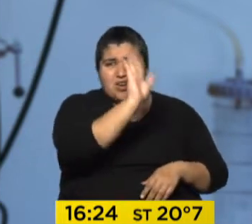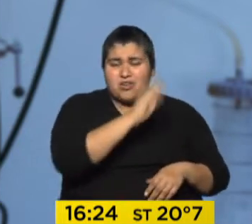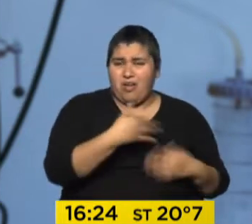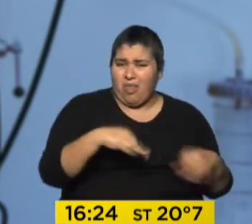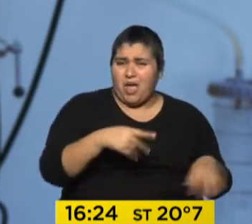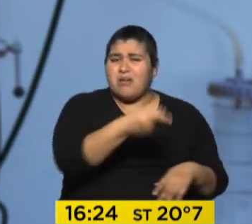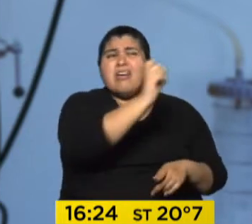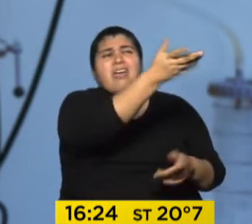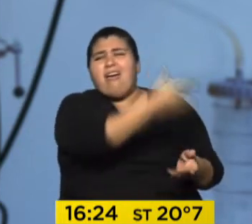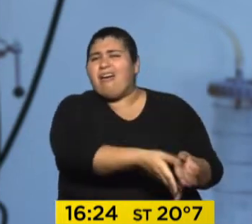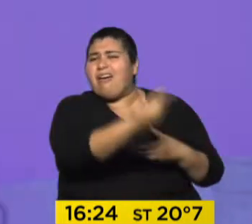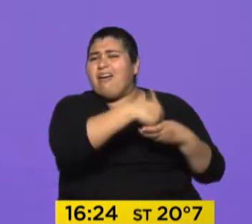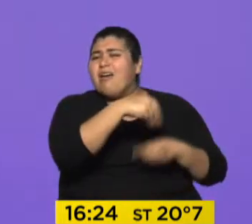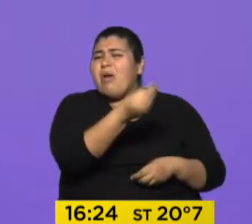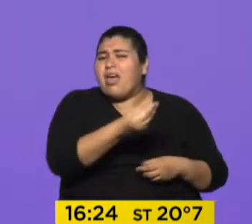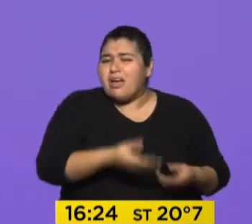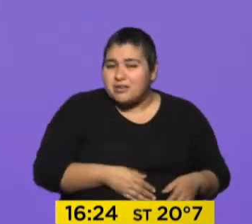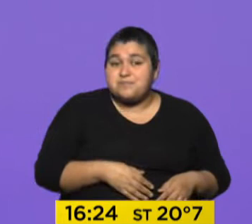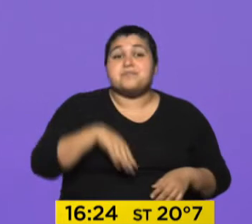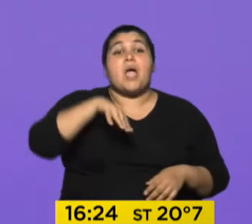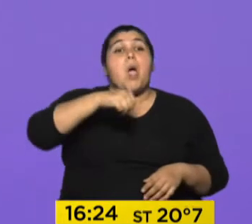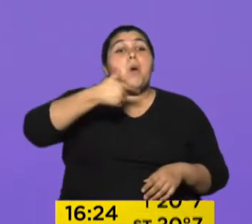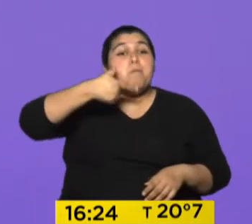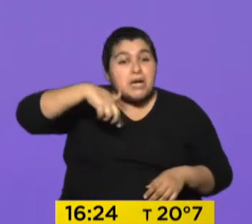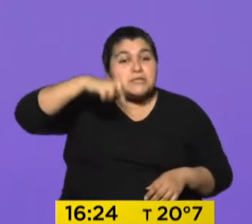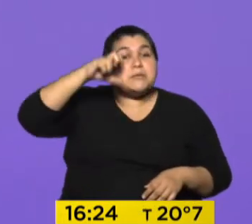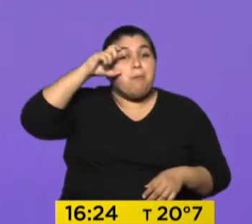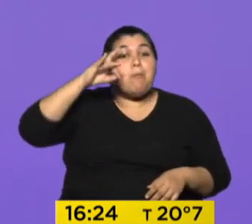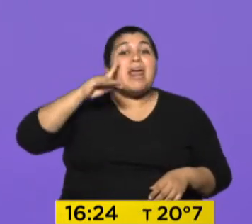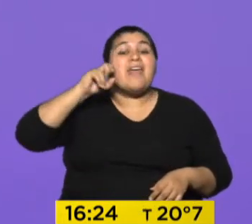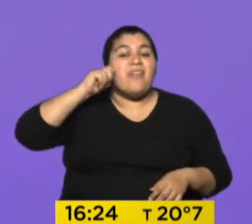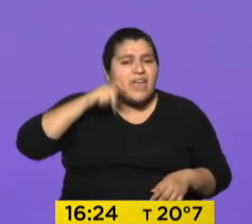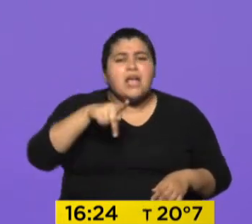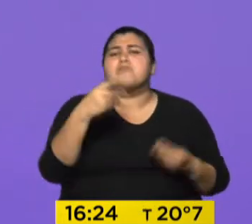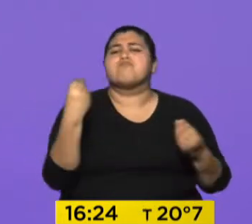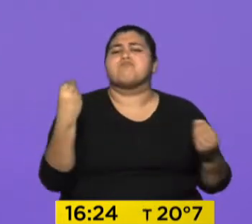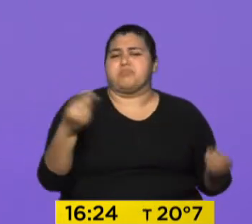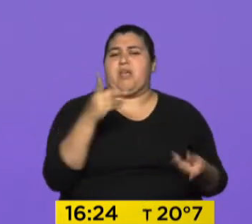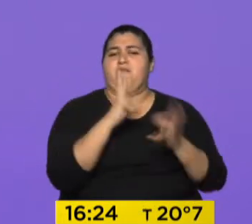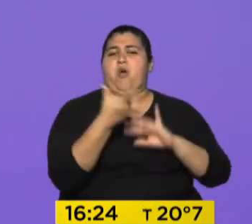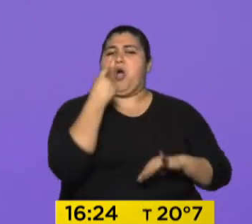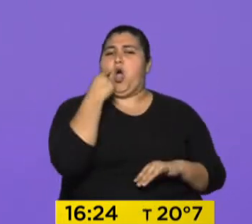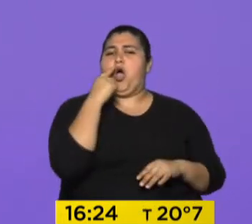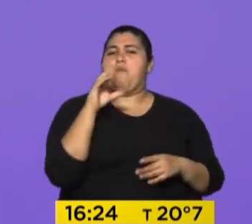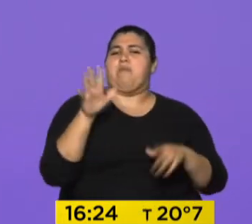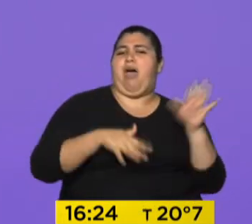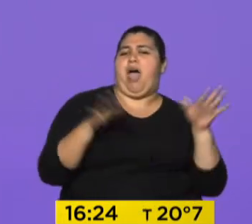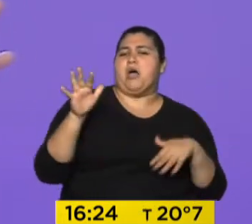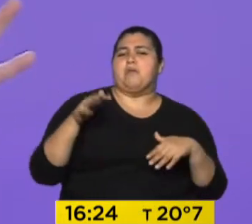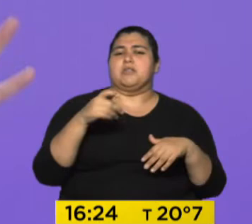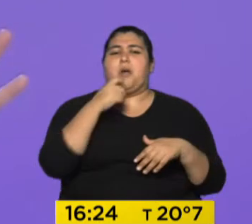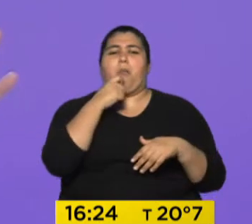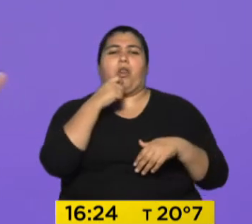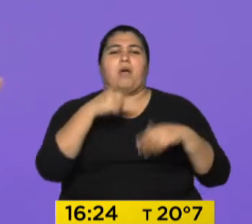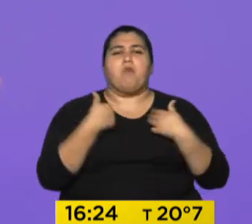¿Cómo entra así? El mansplaining es otro tipo de micromachismo que señala la forma de sentarse de algunos hombres ocupando